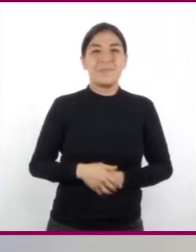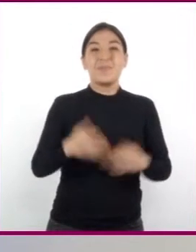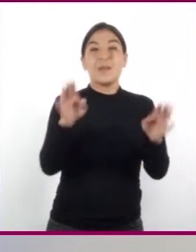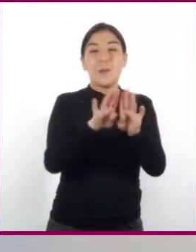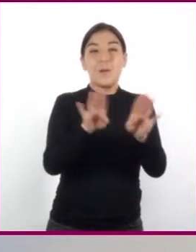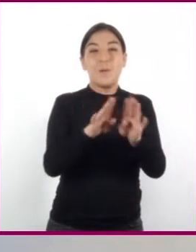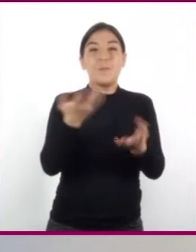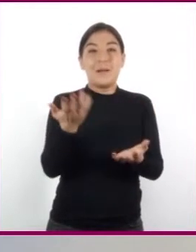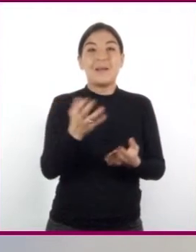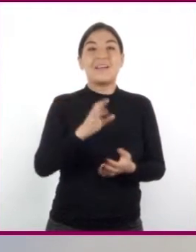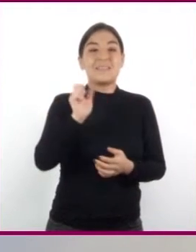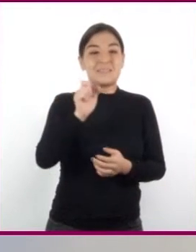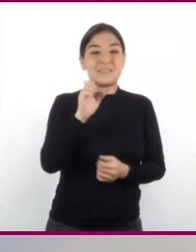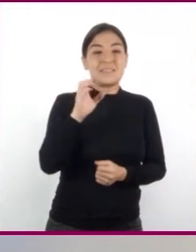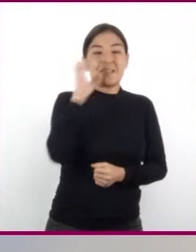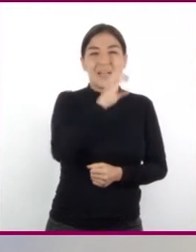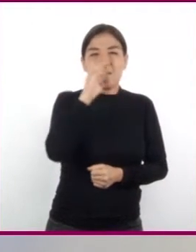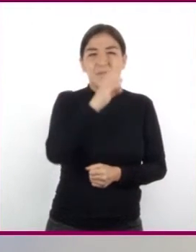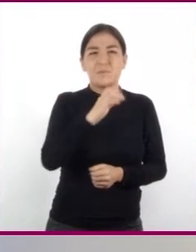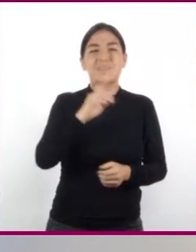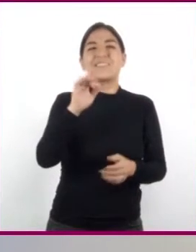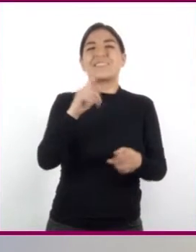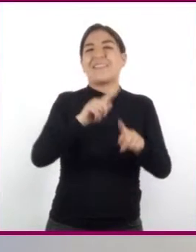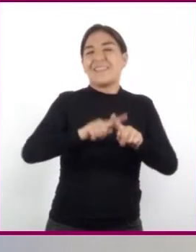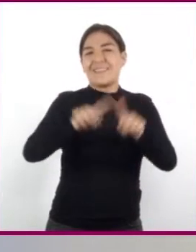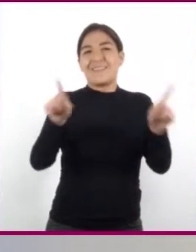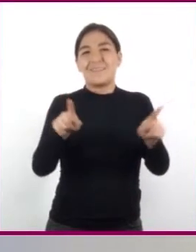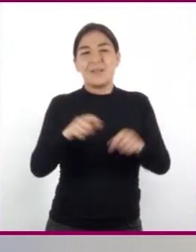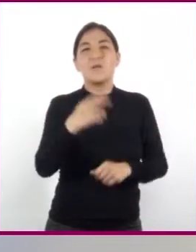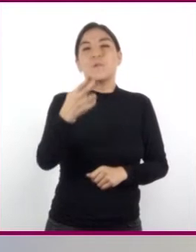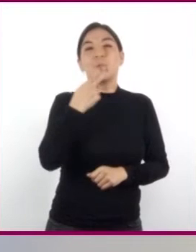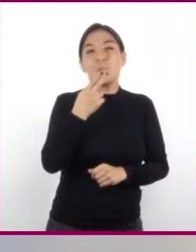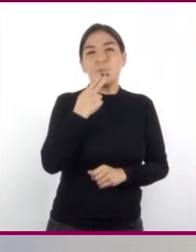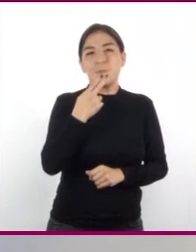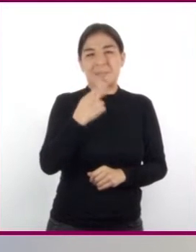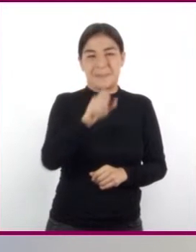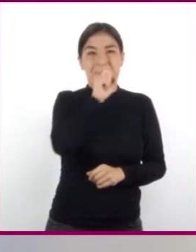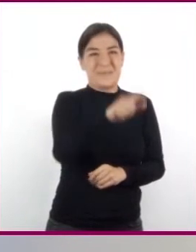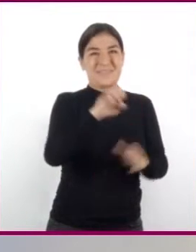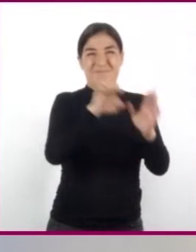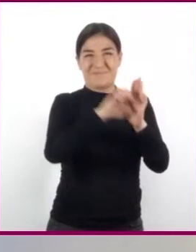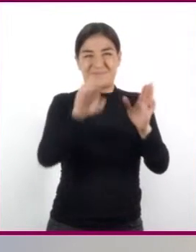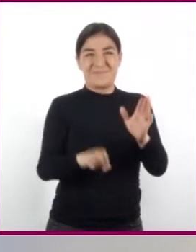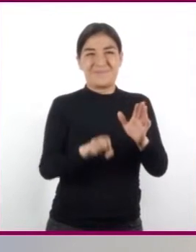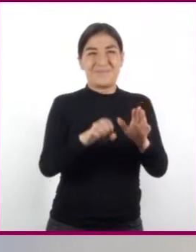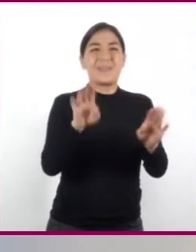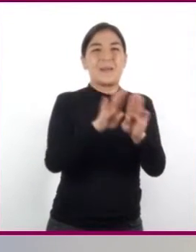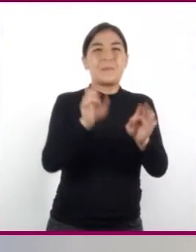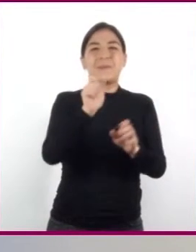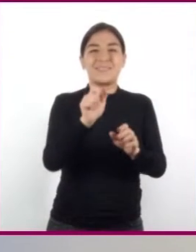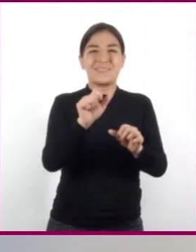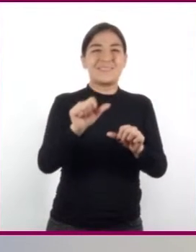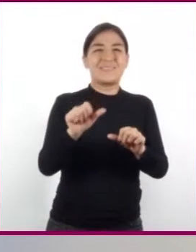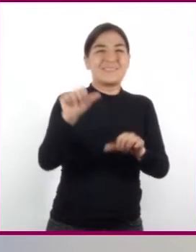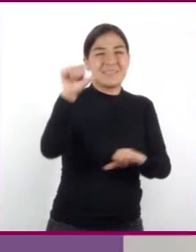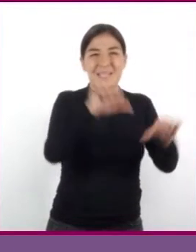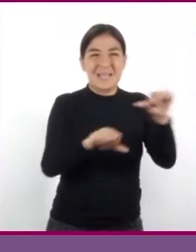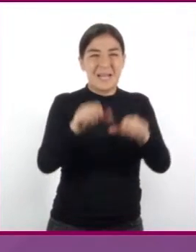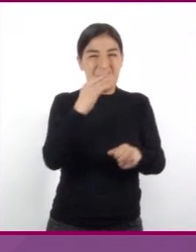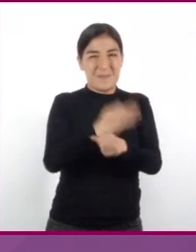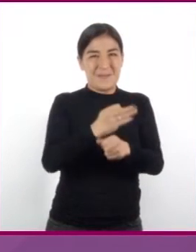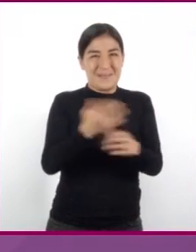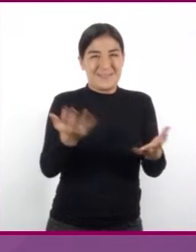calor tiene un sentido específico. Utilizando el mismo ejemplo del experimento que acabamos de hacer,